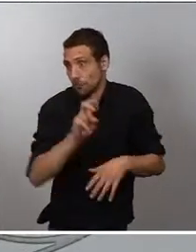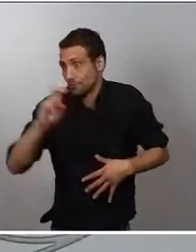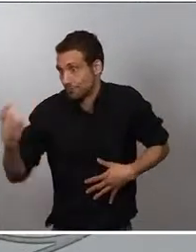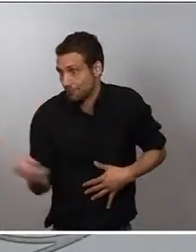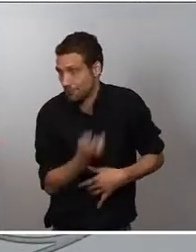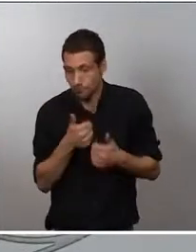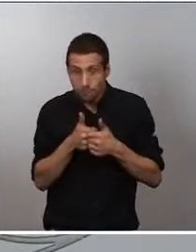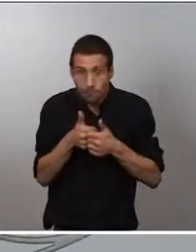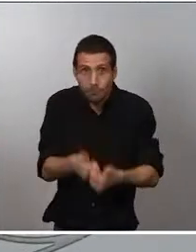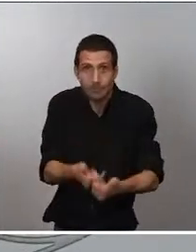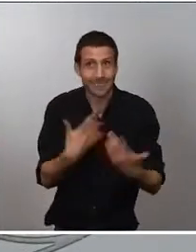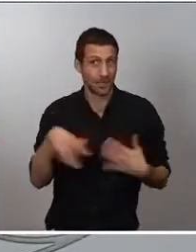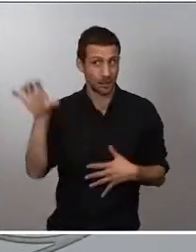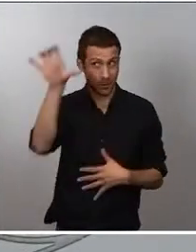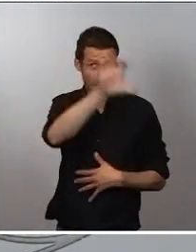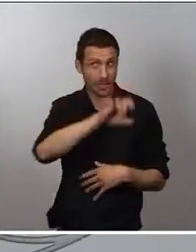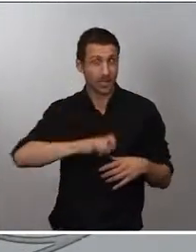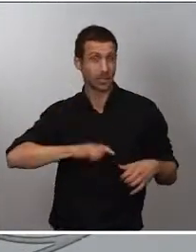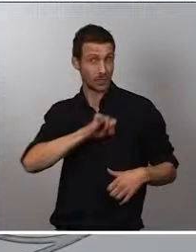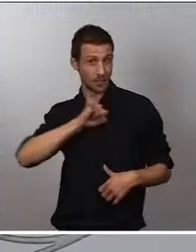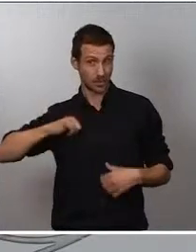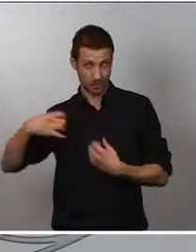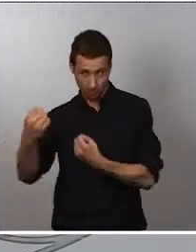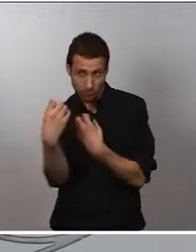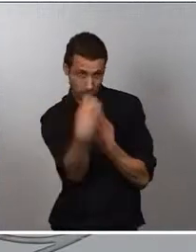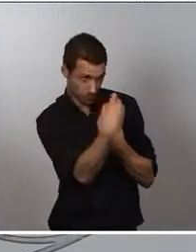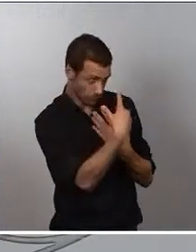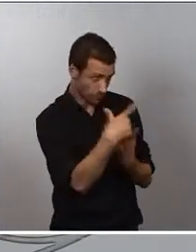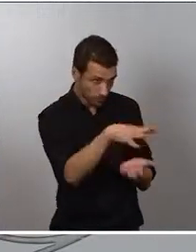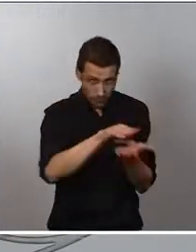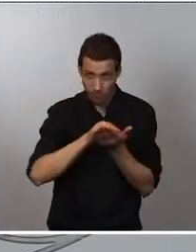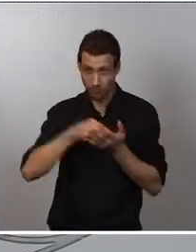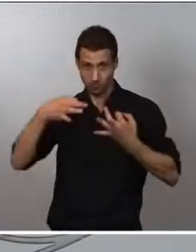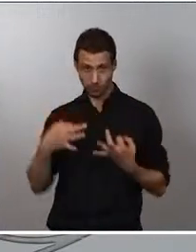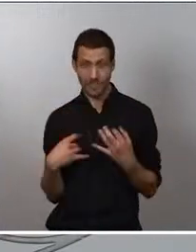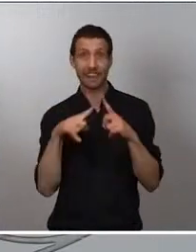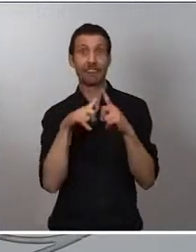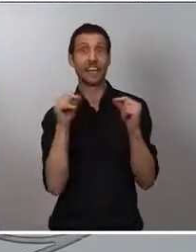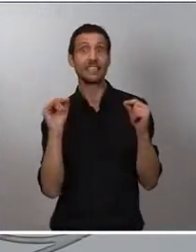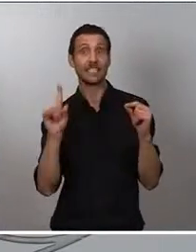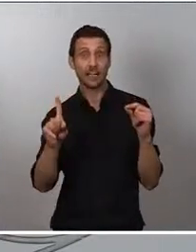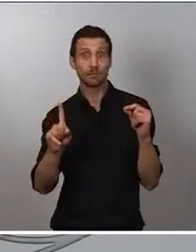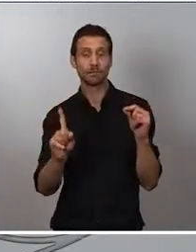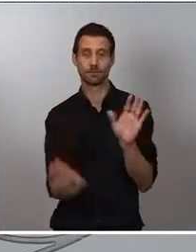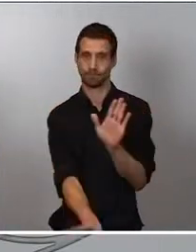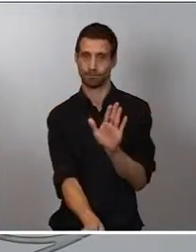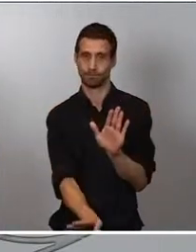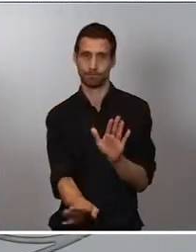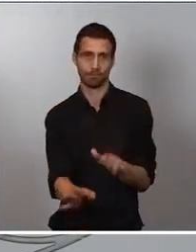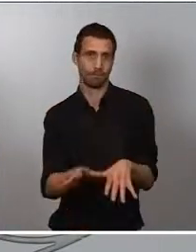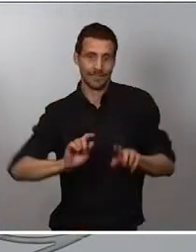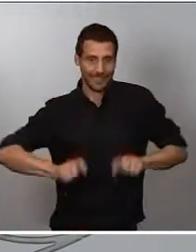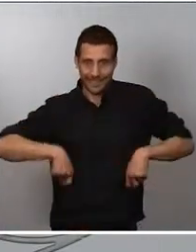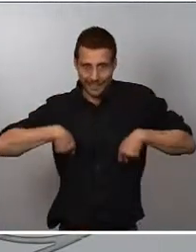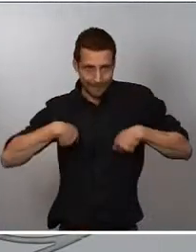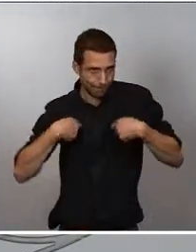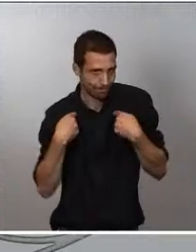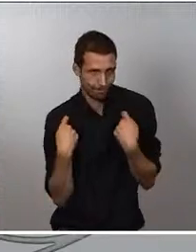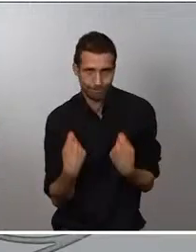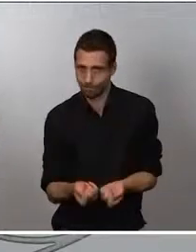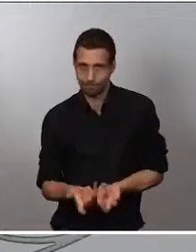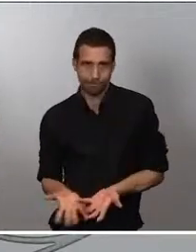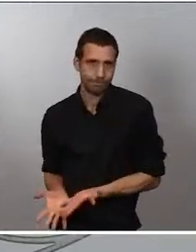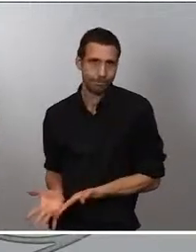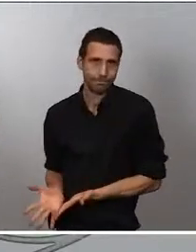comunidades autónomas que la variante Delta sigue ocupando, sigue colonizando todo el nicho ecológico, que sigue incrementando, por tanto, su